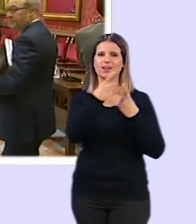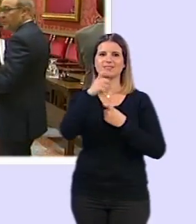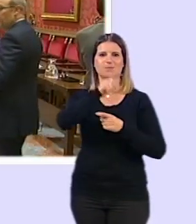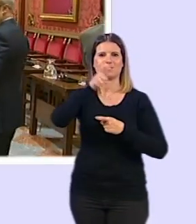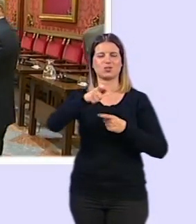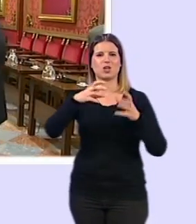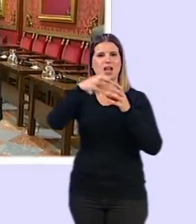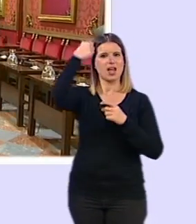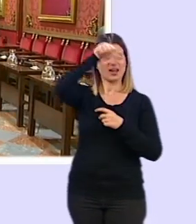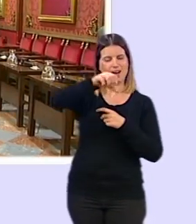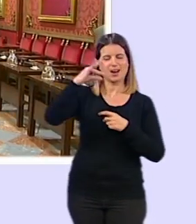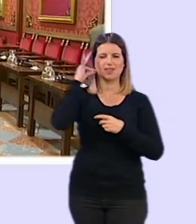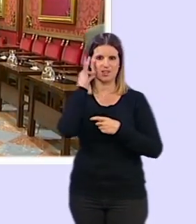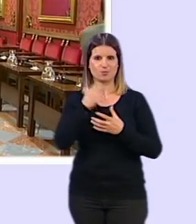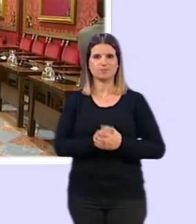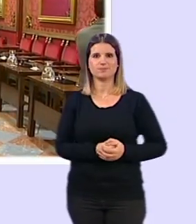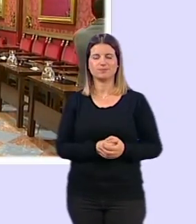los granadinos y granadinas.